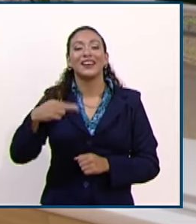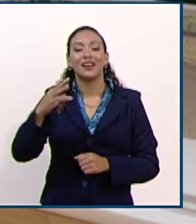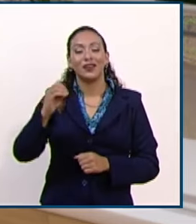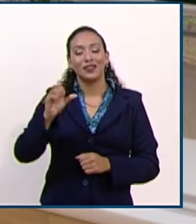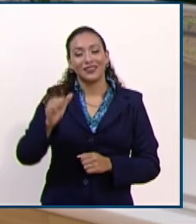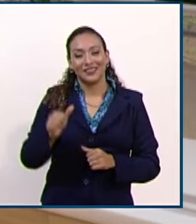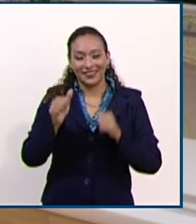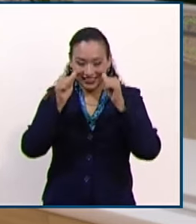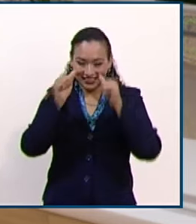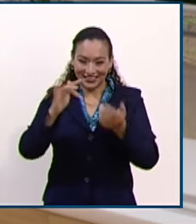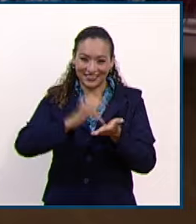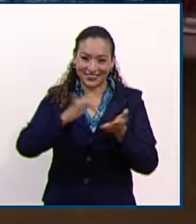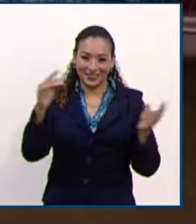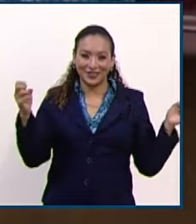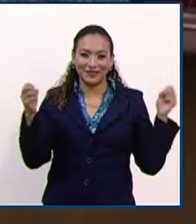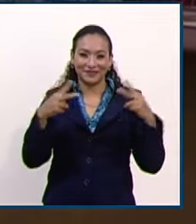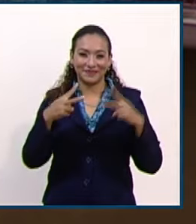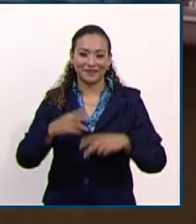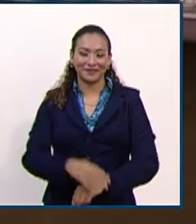y pásenla muy bien.